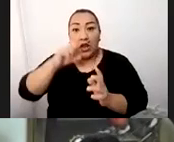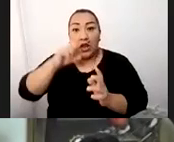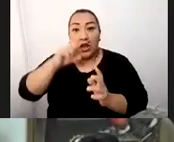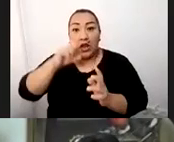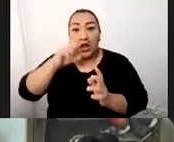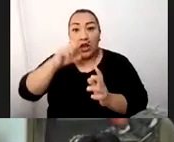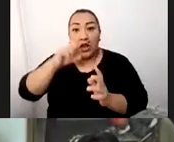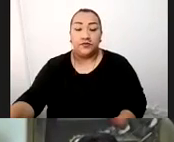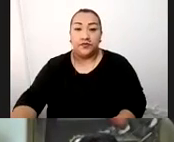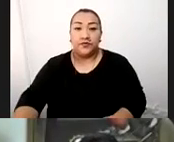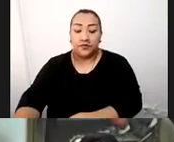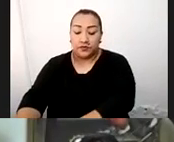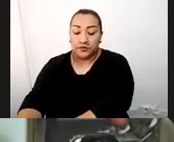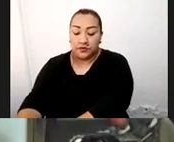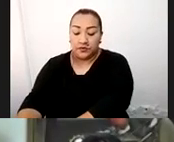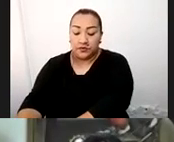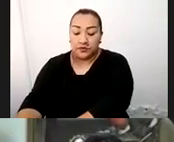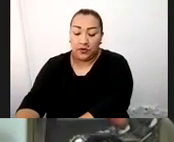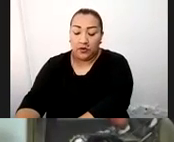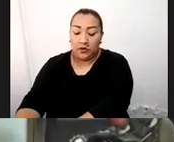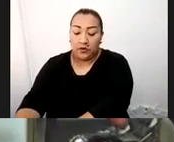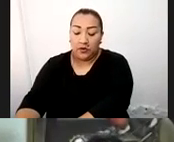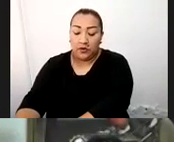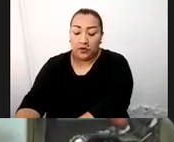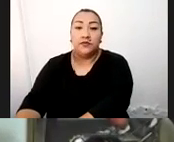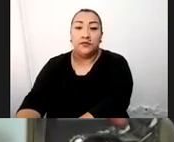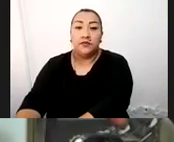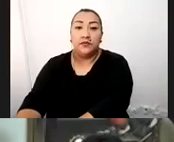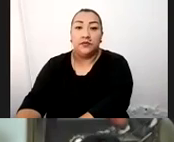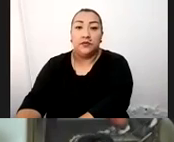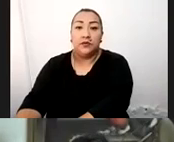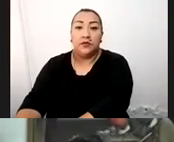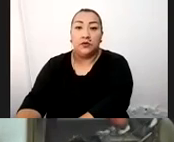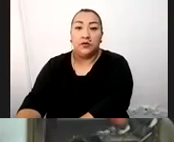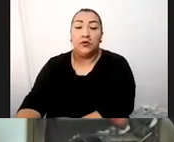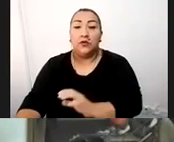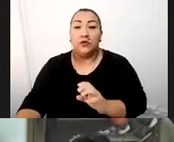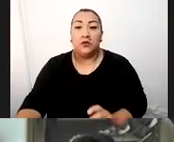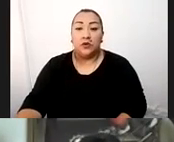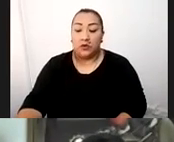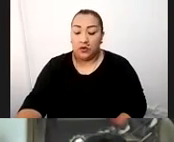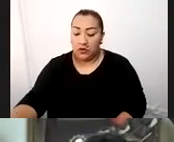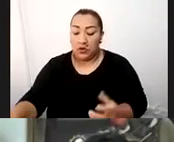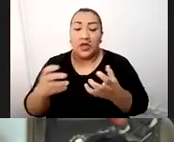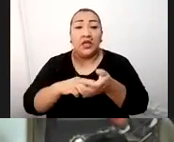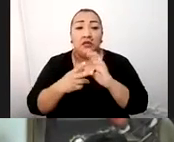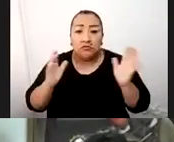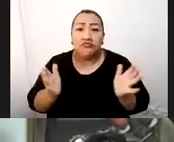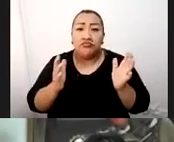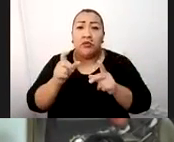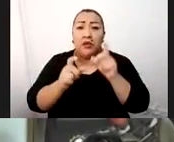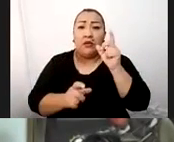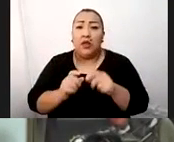oferta turística formal. Esta es una estrategia de poder luchar contra la informalidad y motivar a los informales a que se acerquen a la